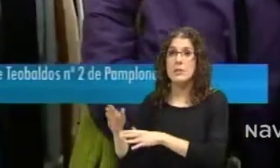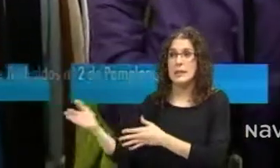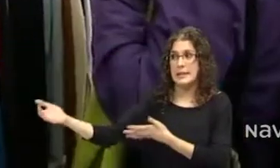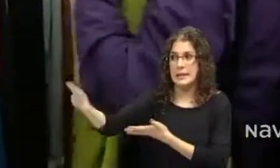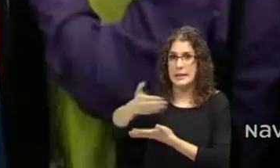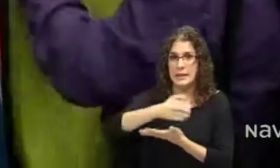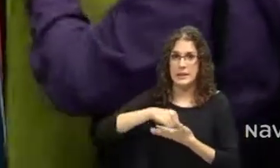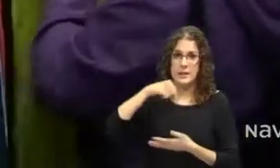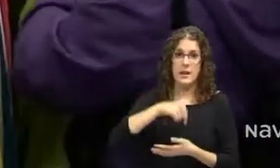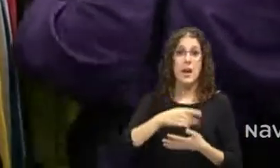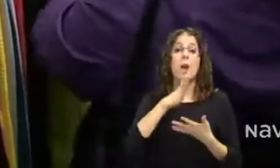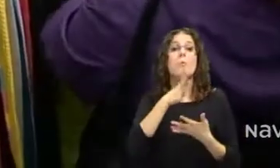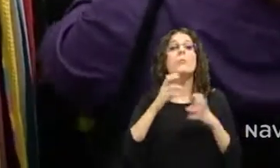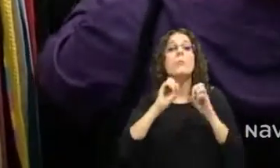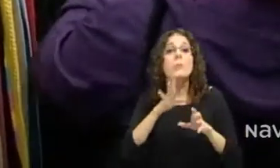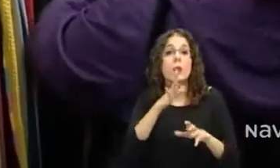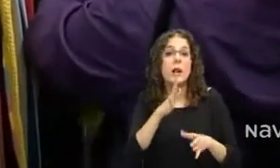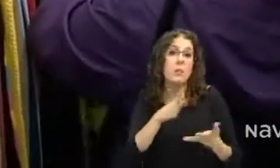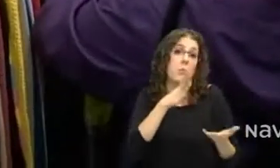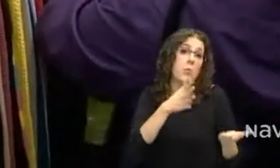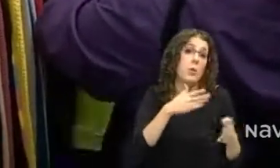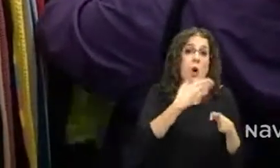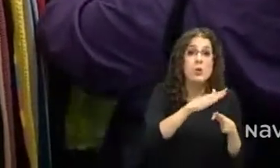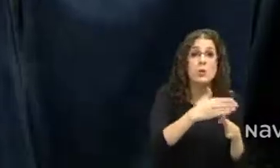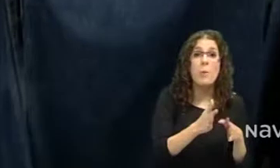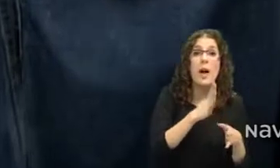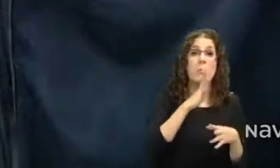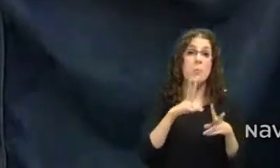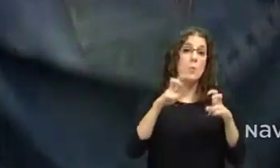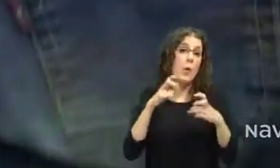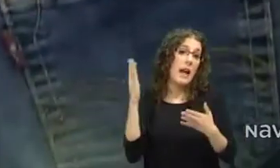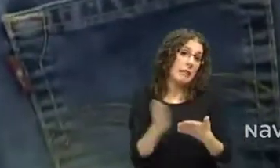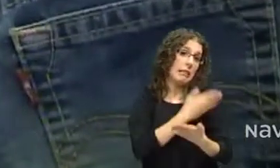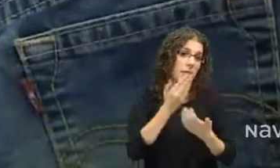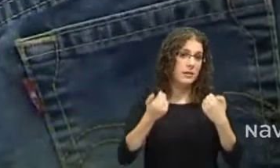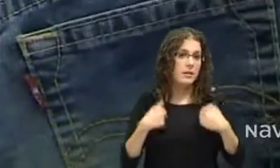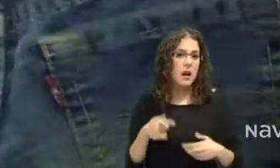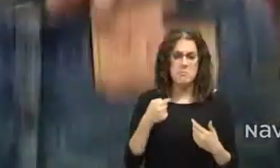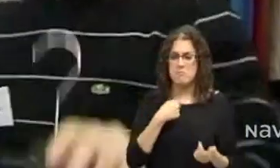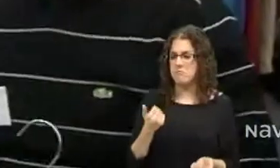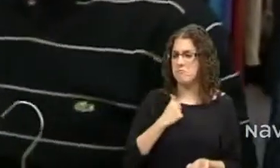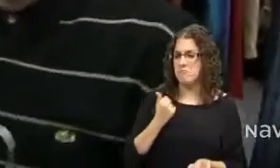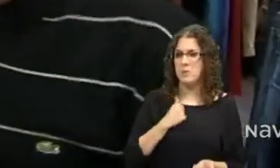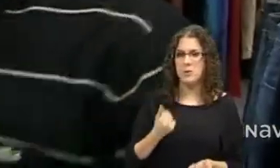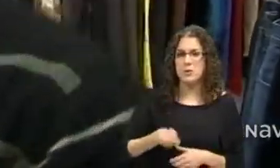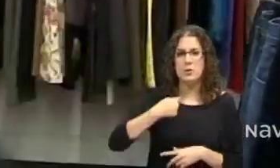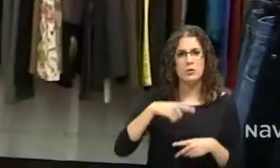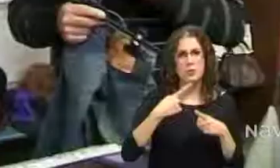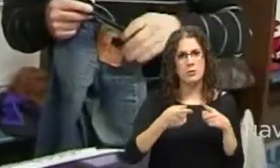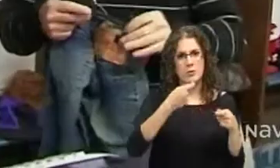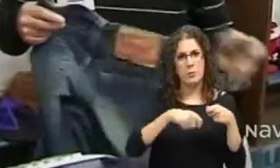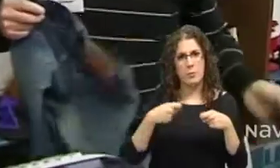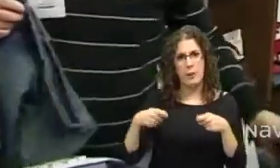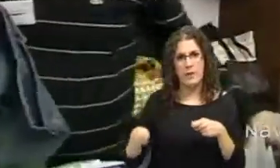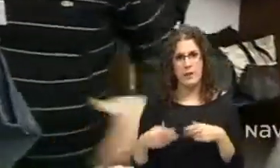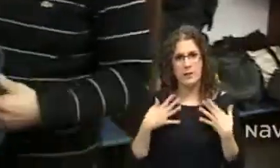moda, o bien por cualquier otro concepto. Y lo que nos aprovechamos de eso, para nosotros, eso es un